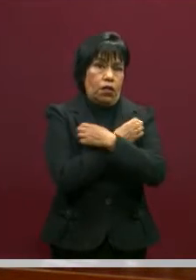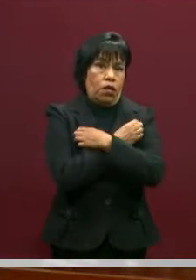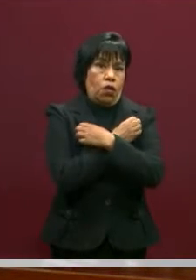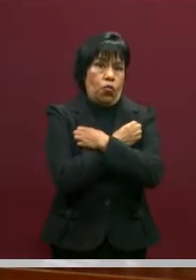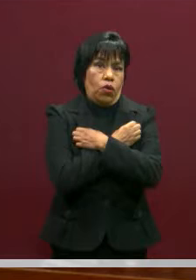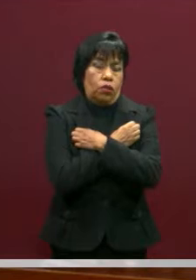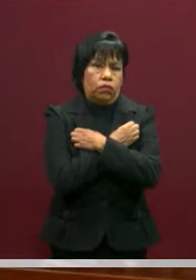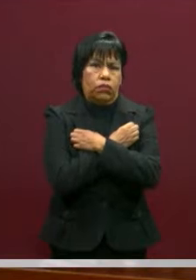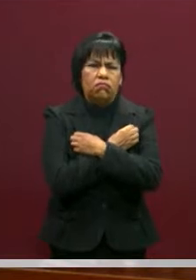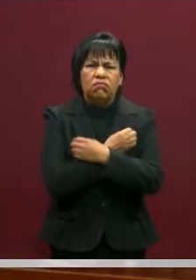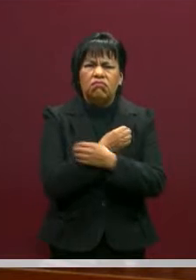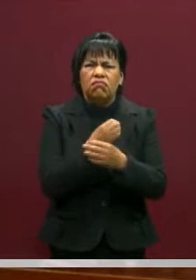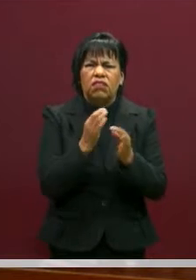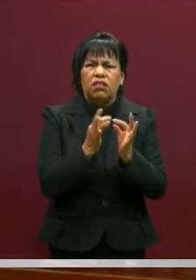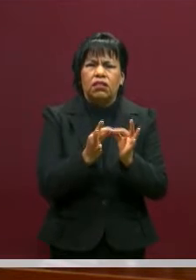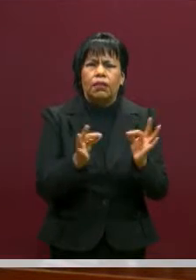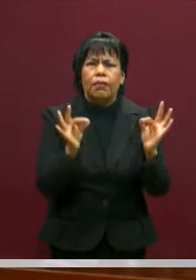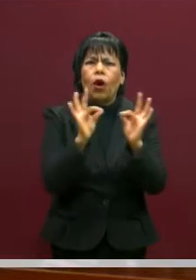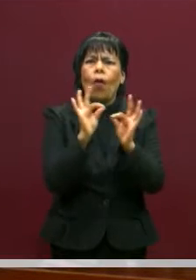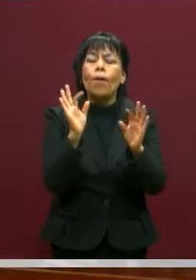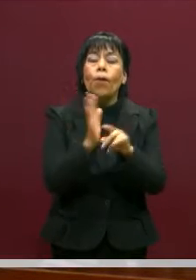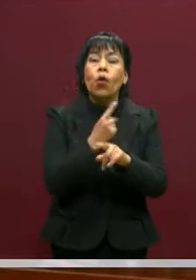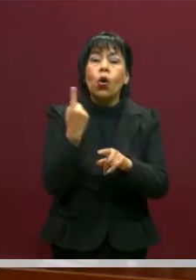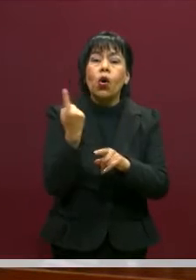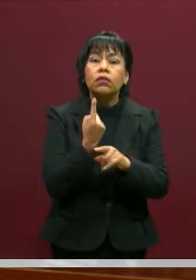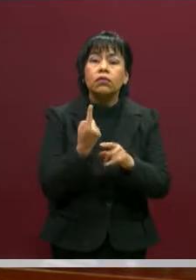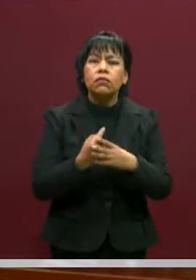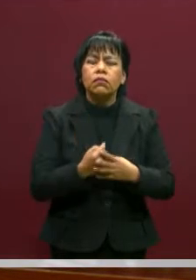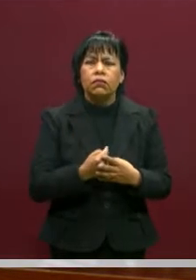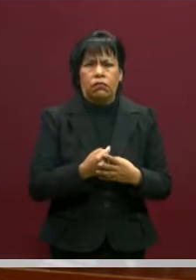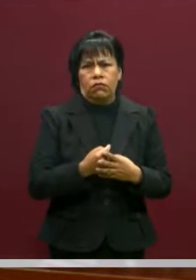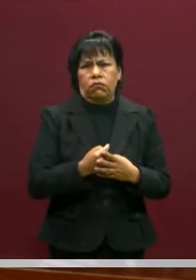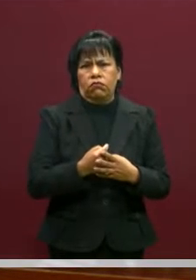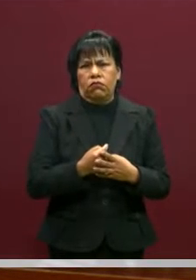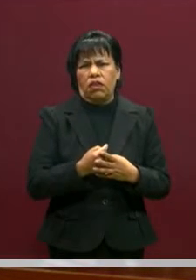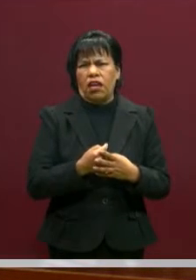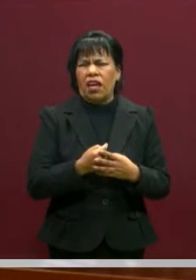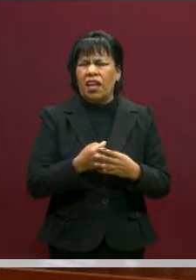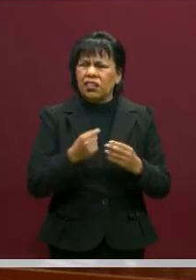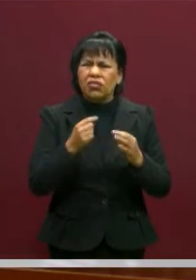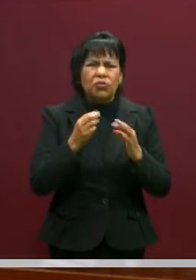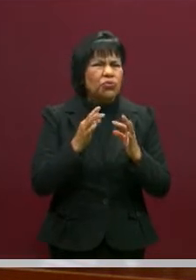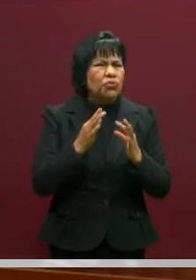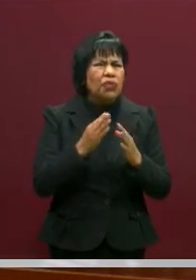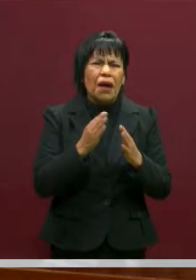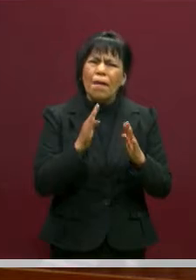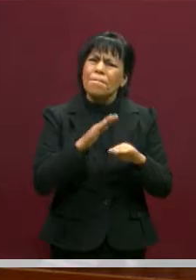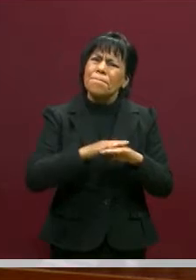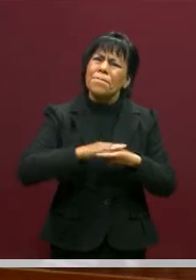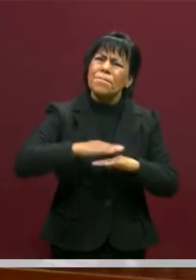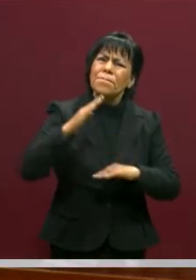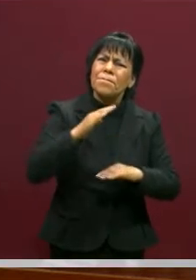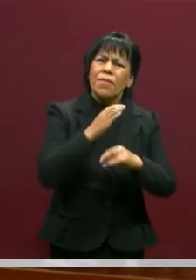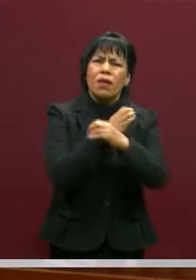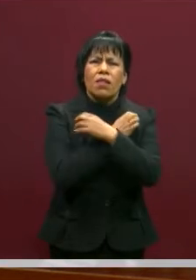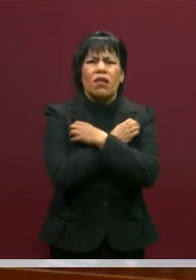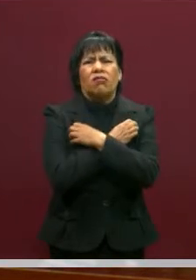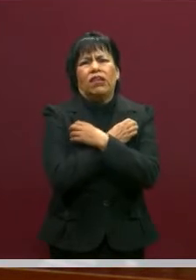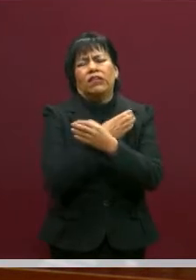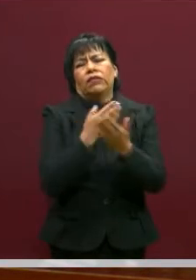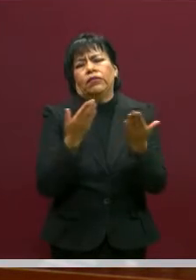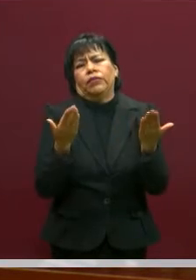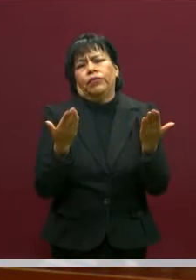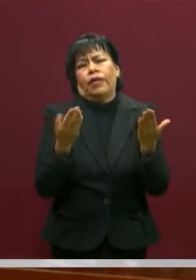esto cobra relevancia porque lo que más se ha erosionado en la educación es la parte ética.